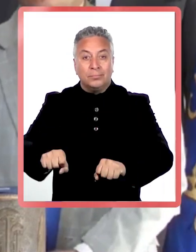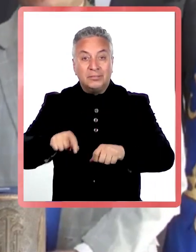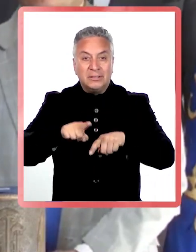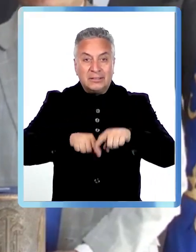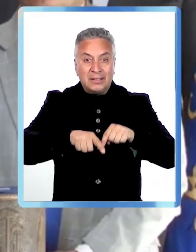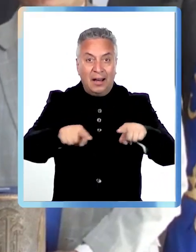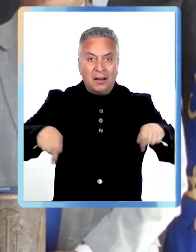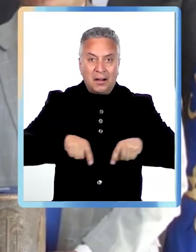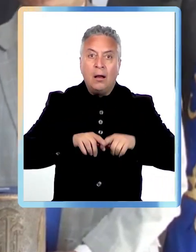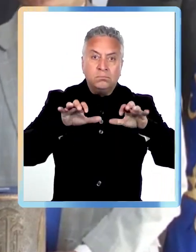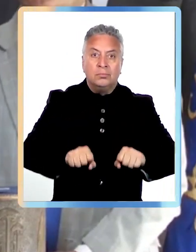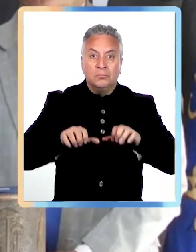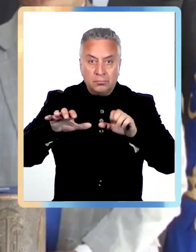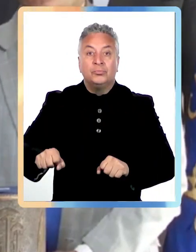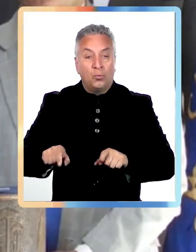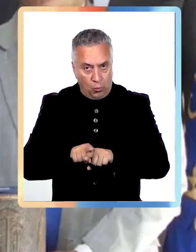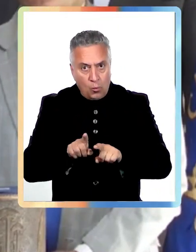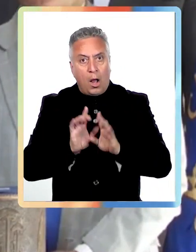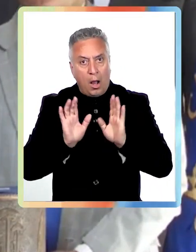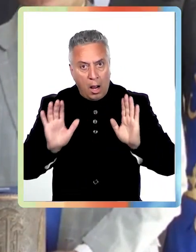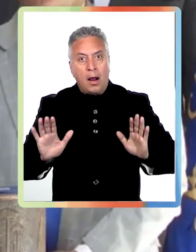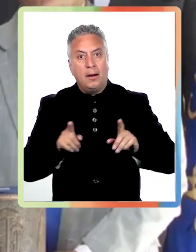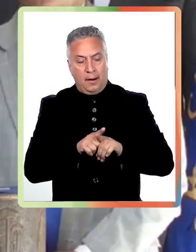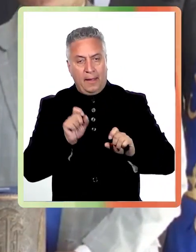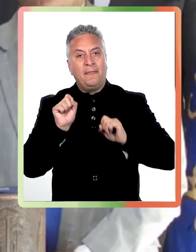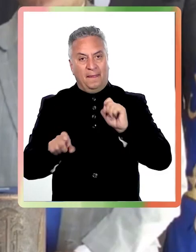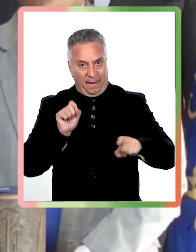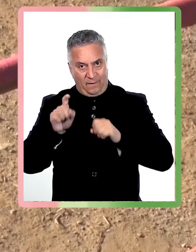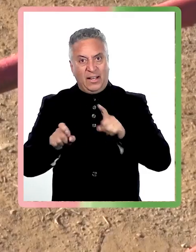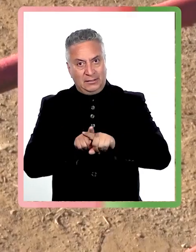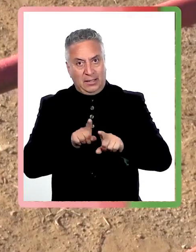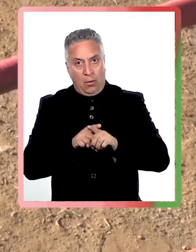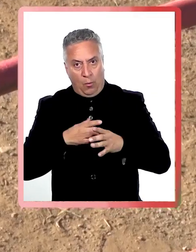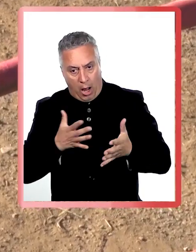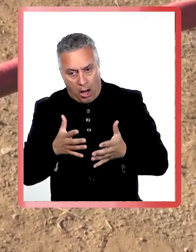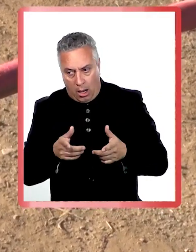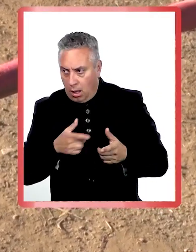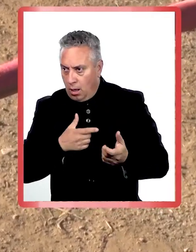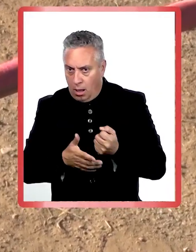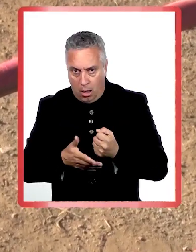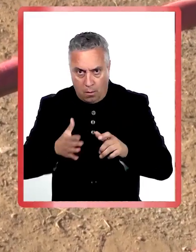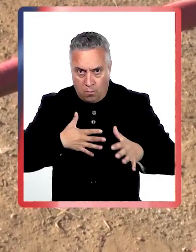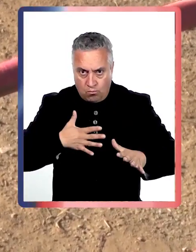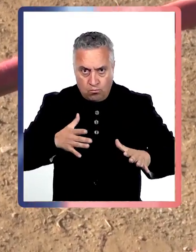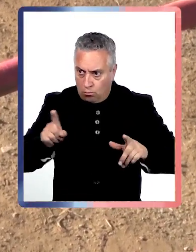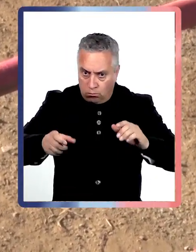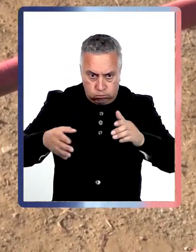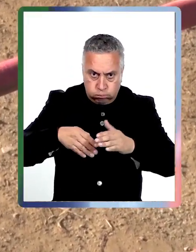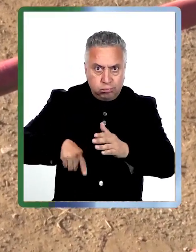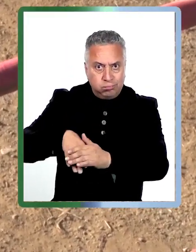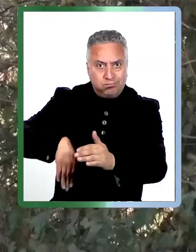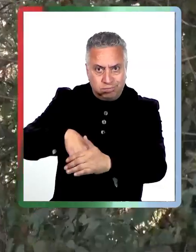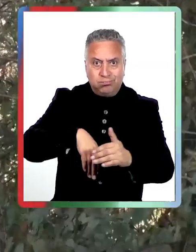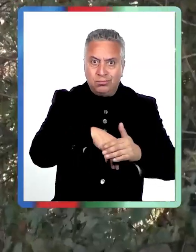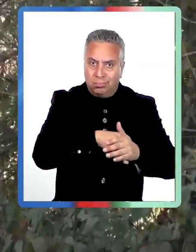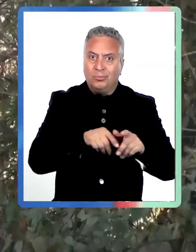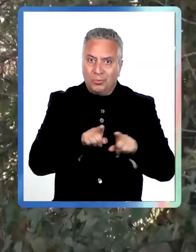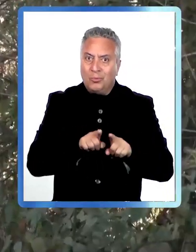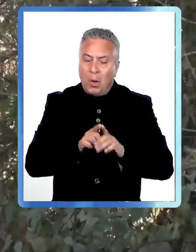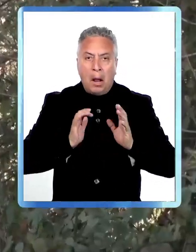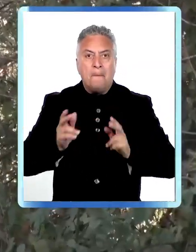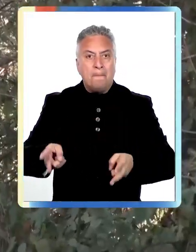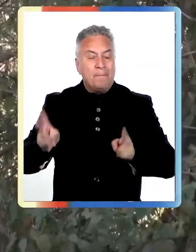la legítima defensa privilegiada, que es algo realmente importante. La ministra del Interior reiteró que la ley no será